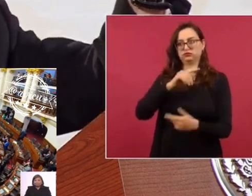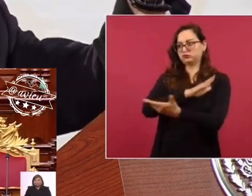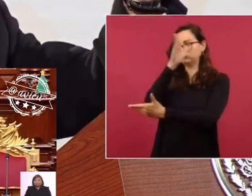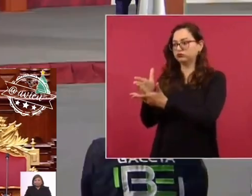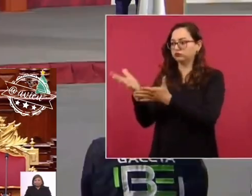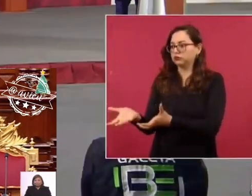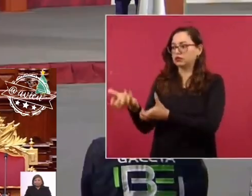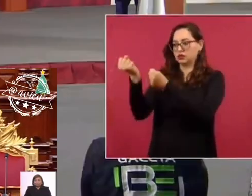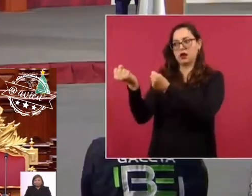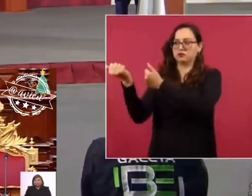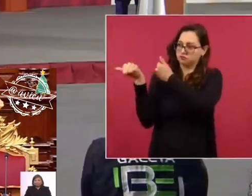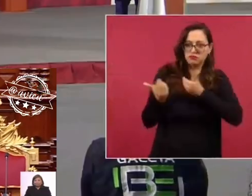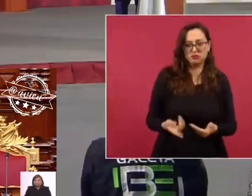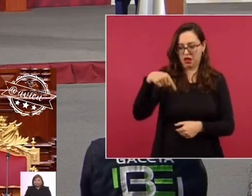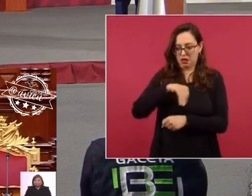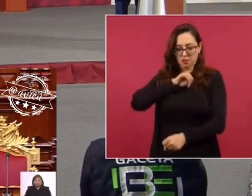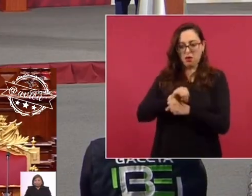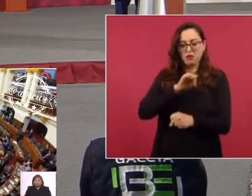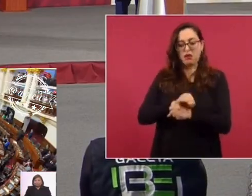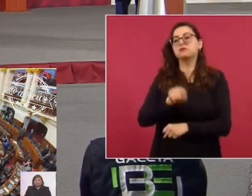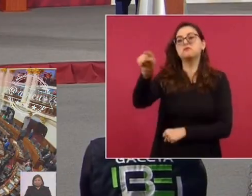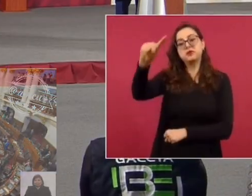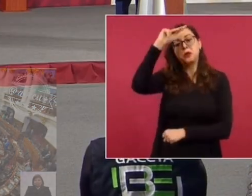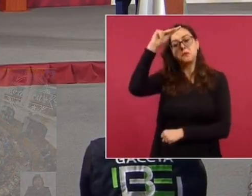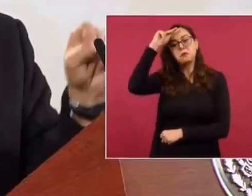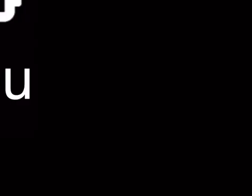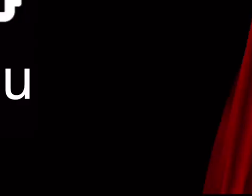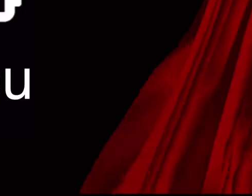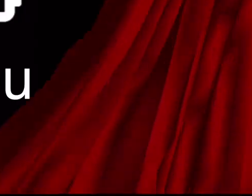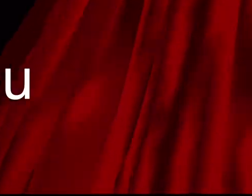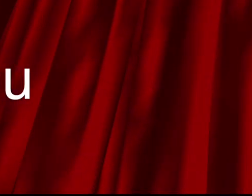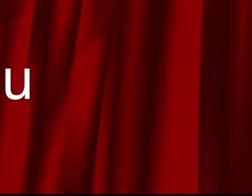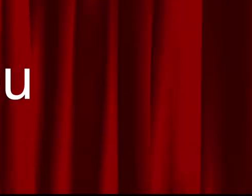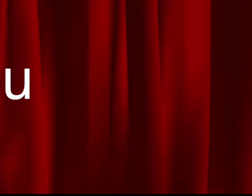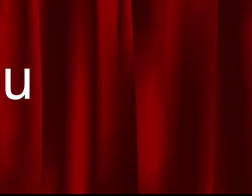las élites del Perú nos prohibieron el uso del espacio aéreo? ¡Gracias! ¡Gracias!